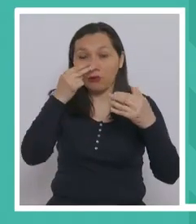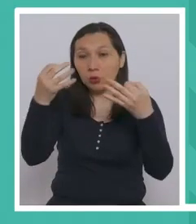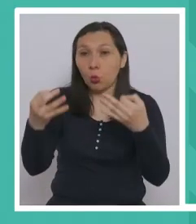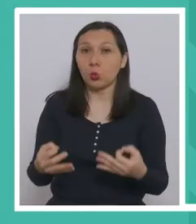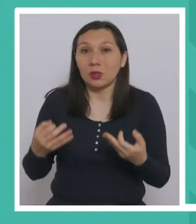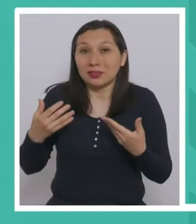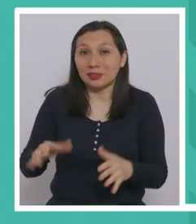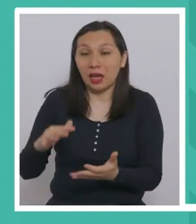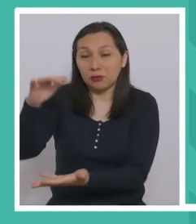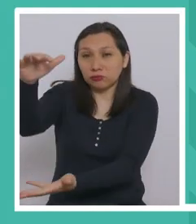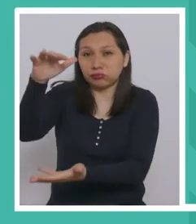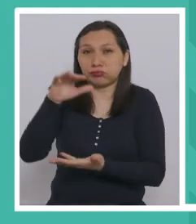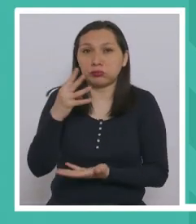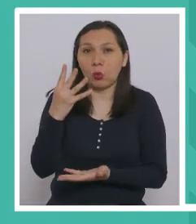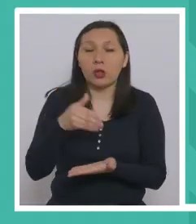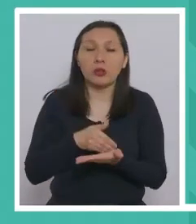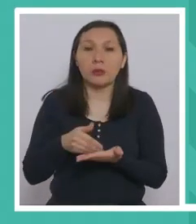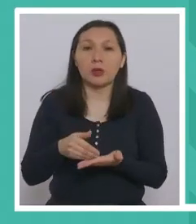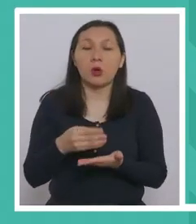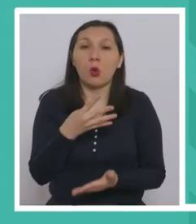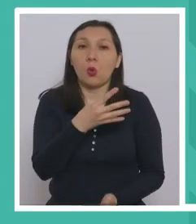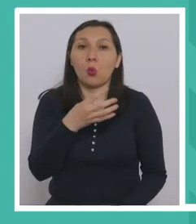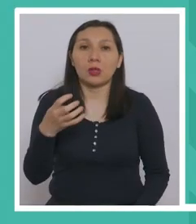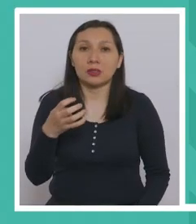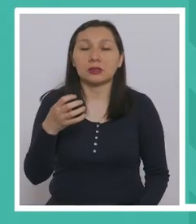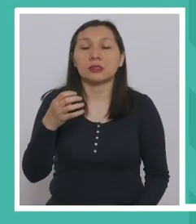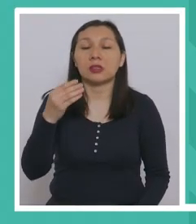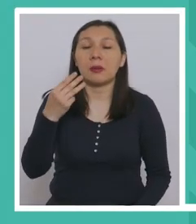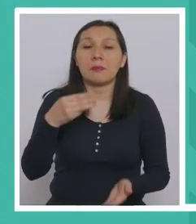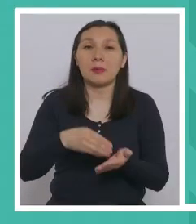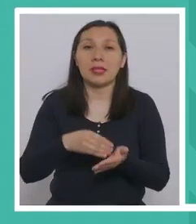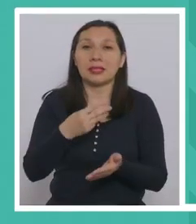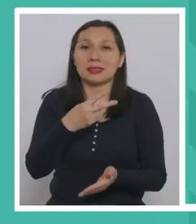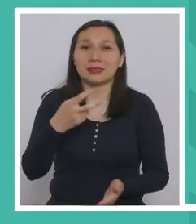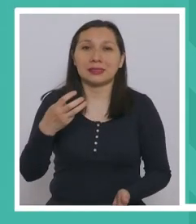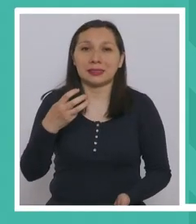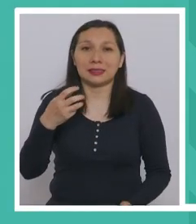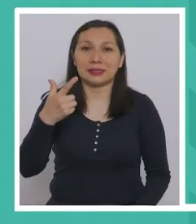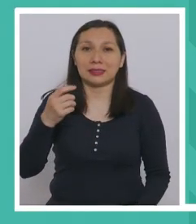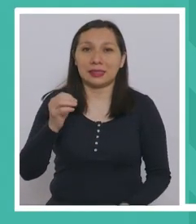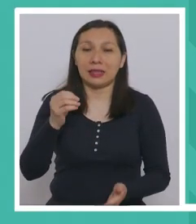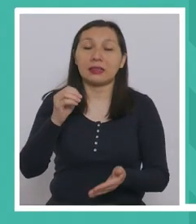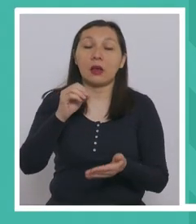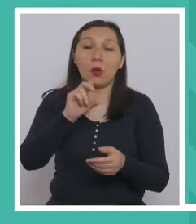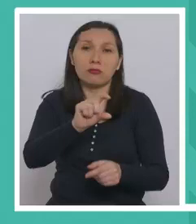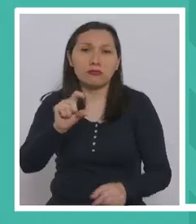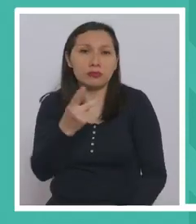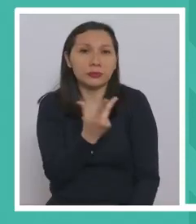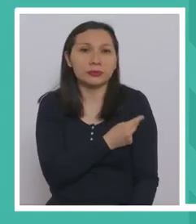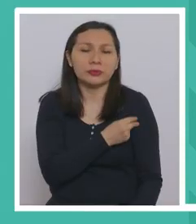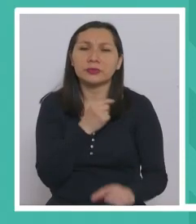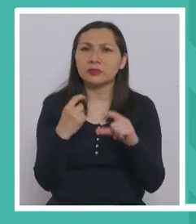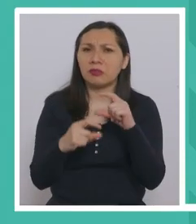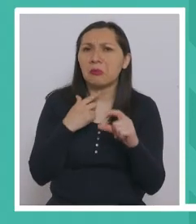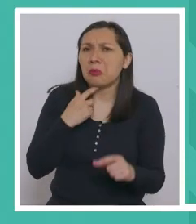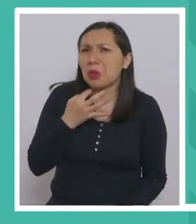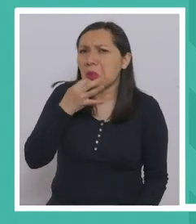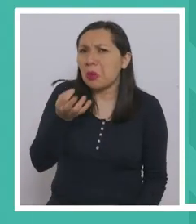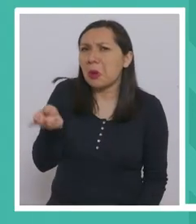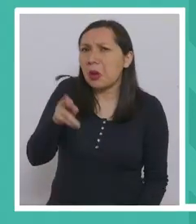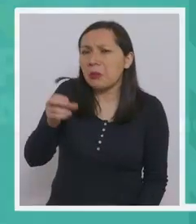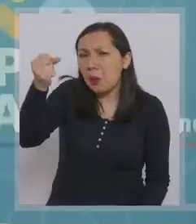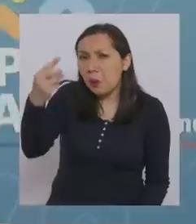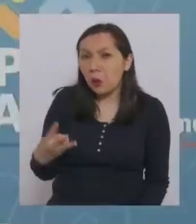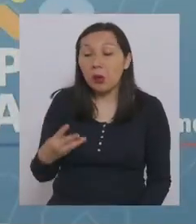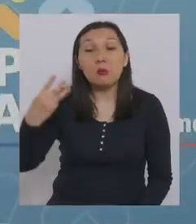habremos recibido cuatro millones cuatrocientos mil trescientos setenta dosis de vacunas Pfizer. ¿Por qué insisto en esto? Porque